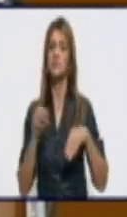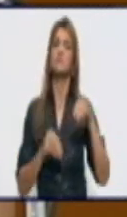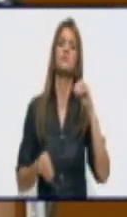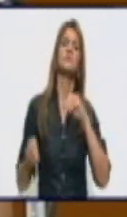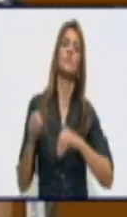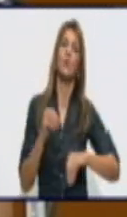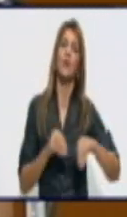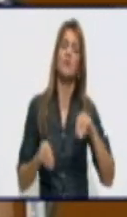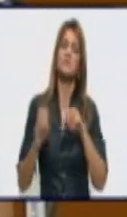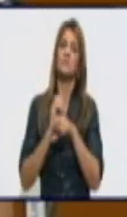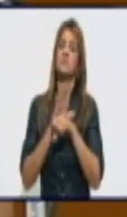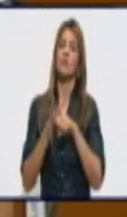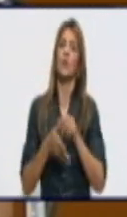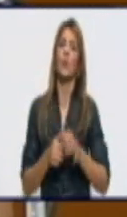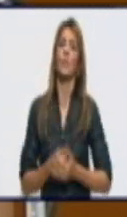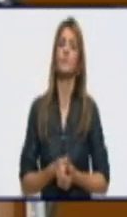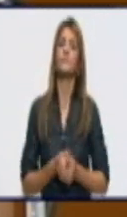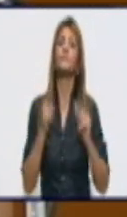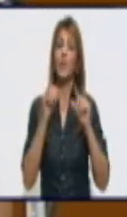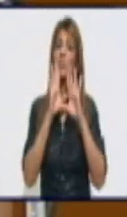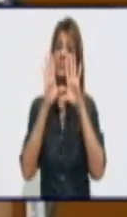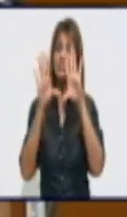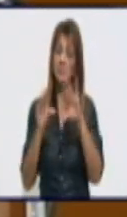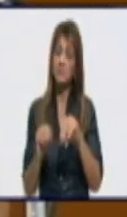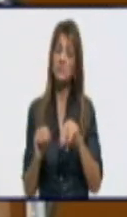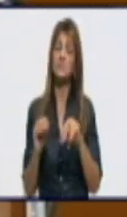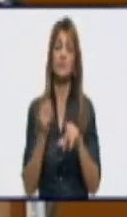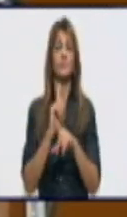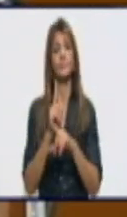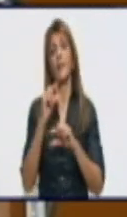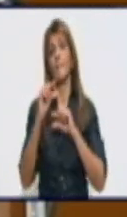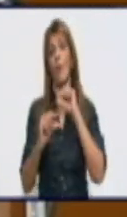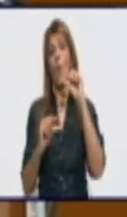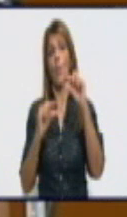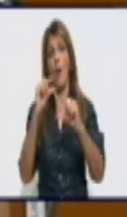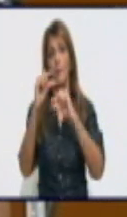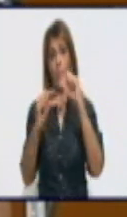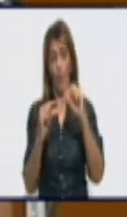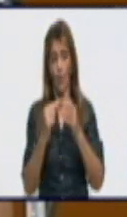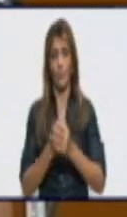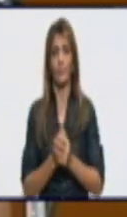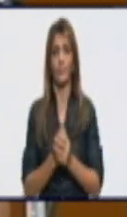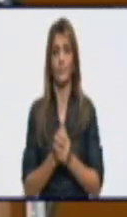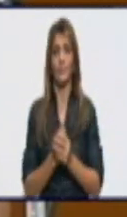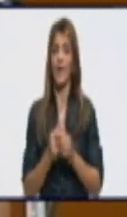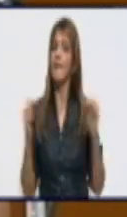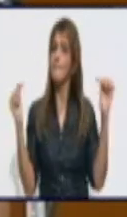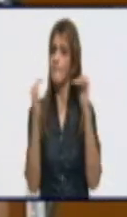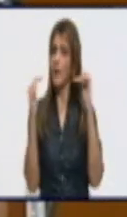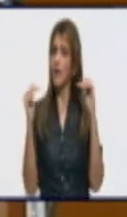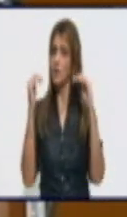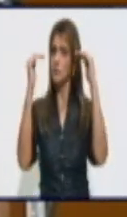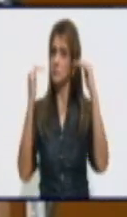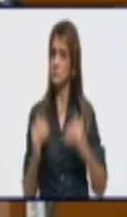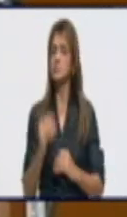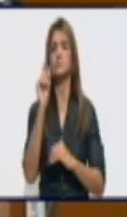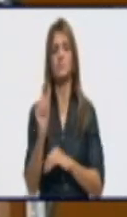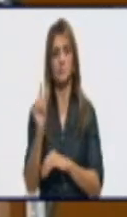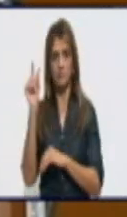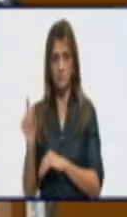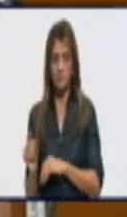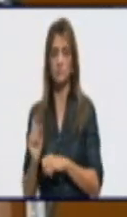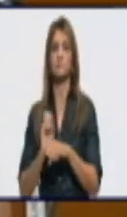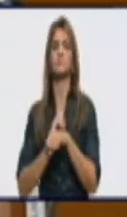es poco a poco, es lenta la disminución, poco a poco, pero confiarnos en estos momentos es muy peligroso,